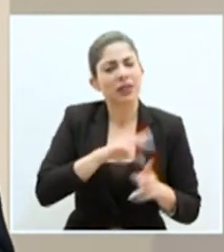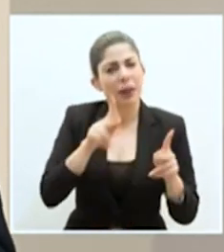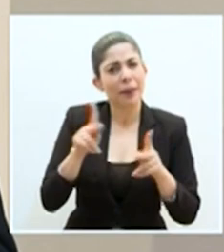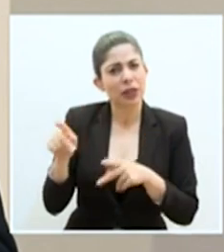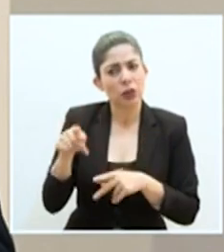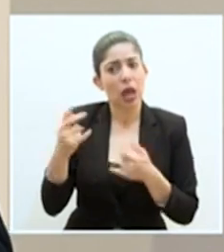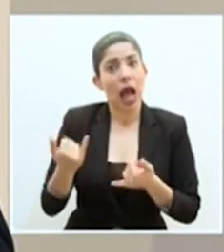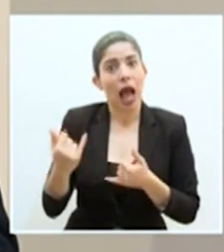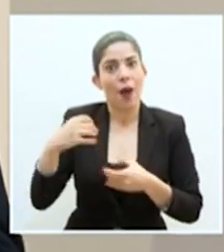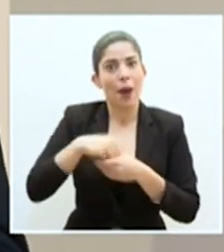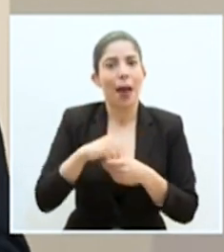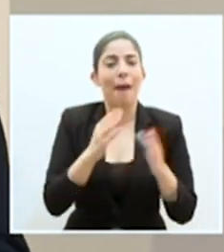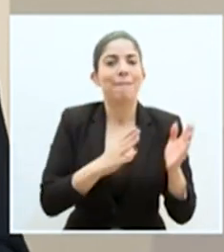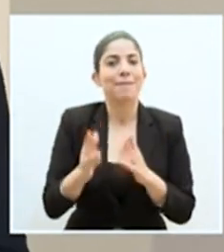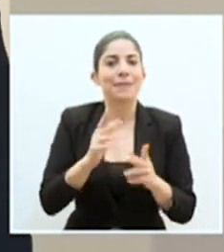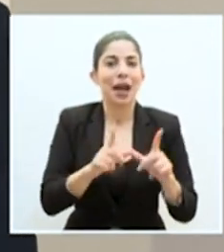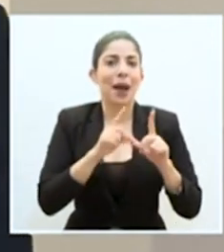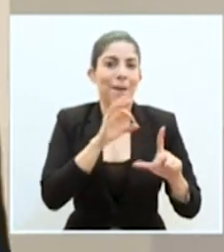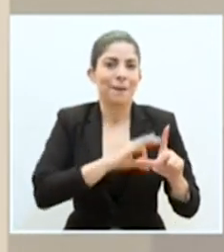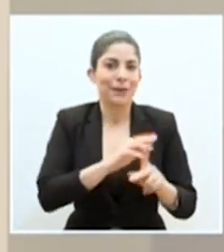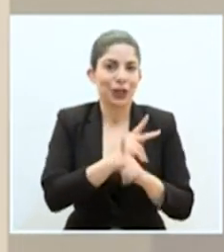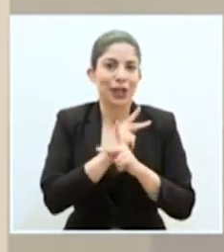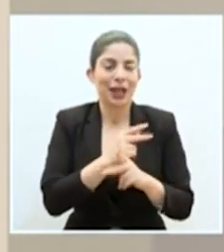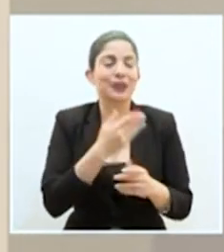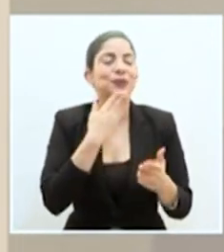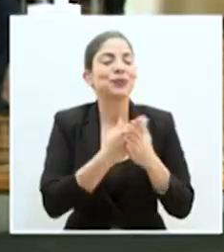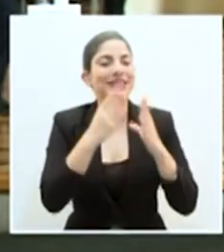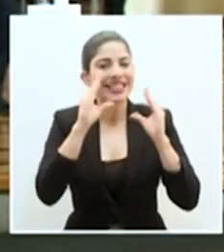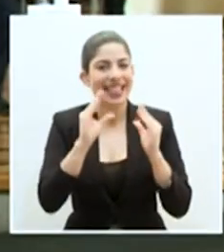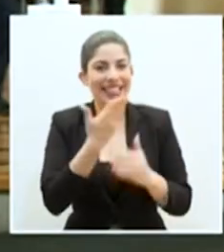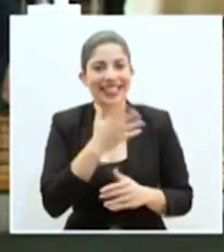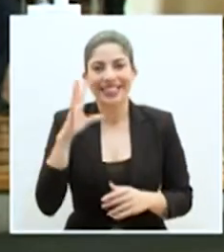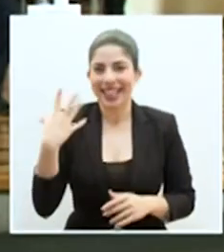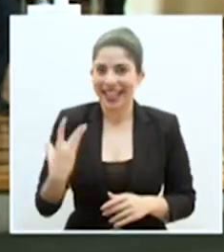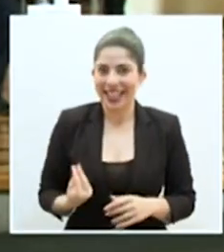del Plan Proteger. Muy buenas tardes, doña Yanina.